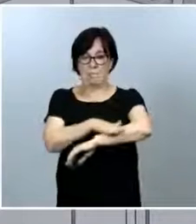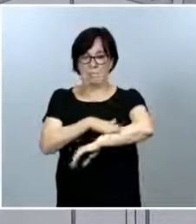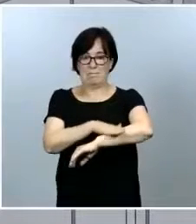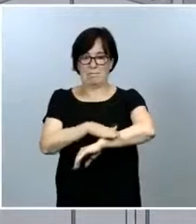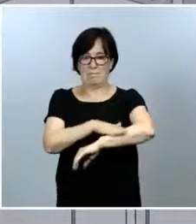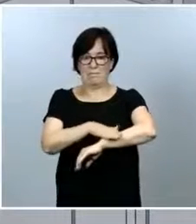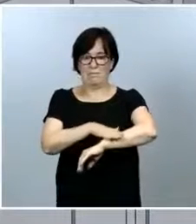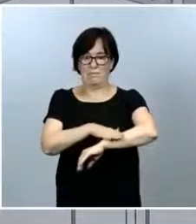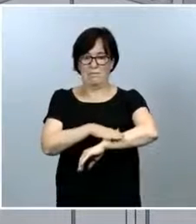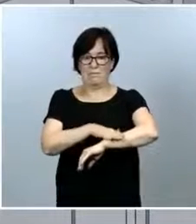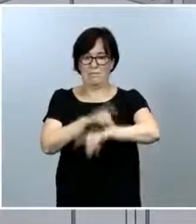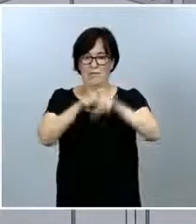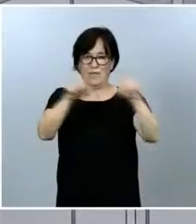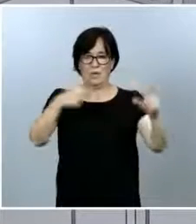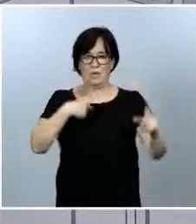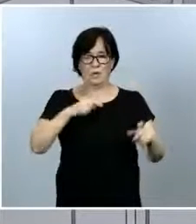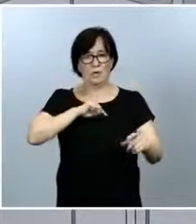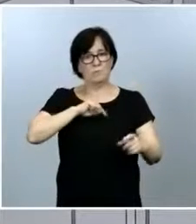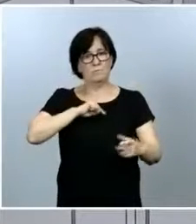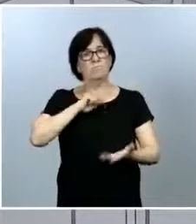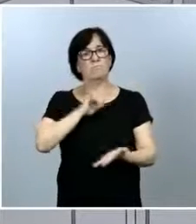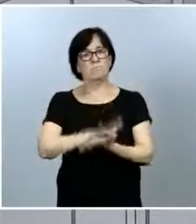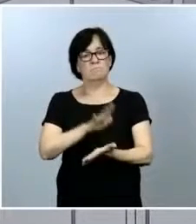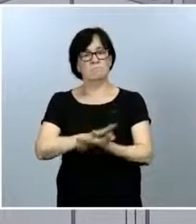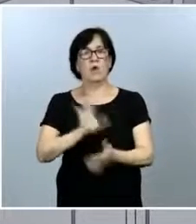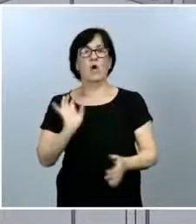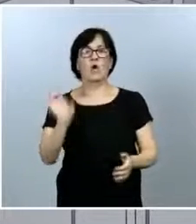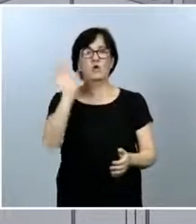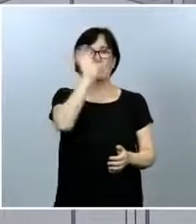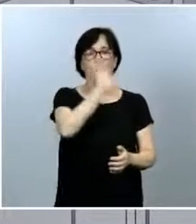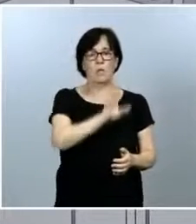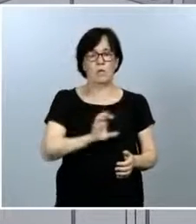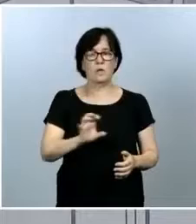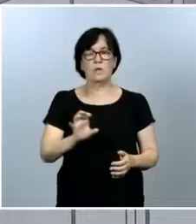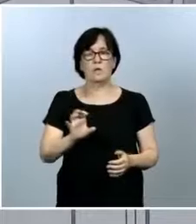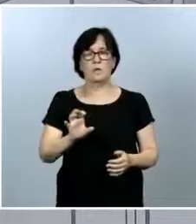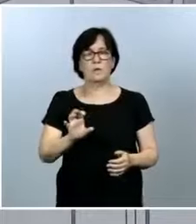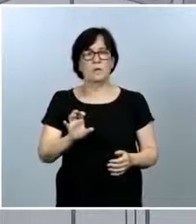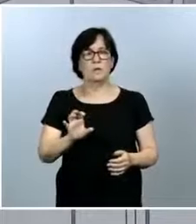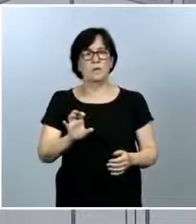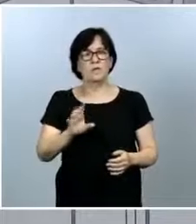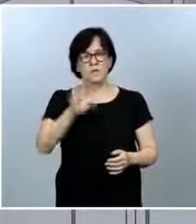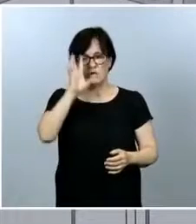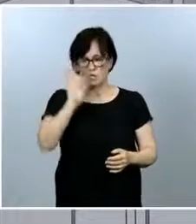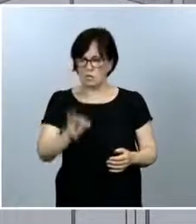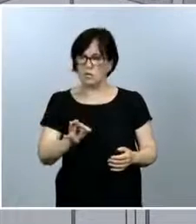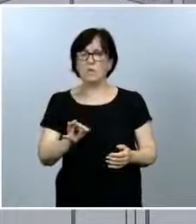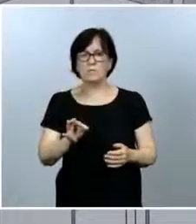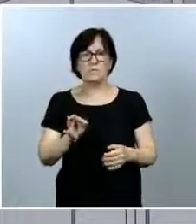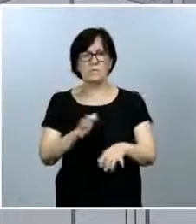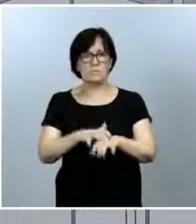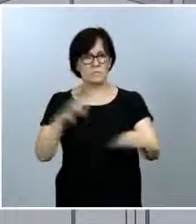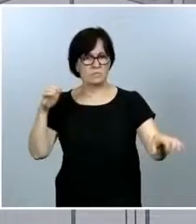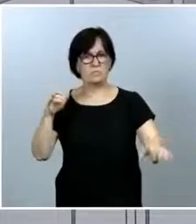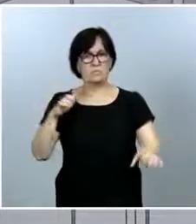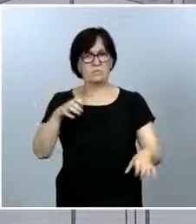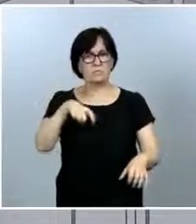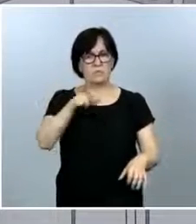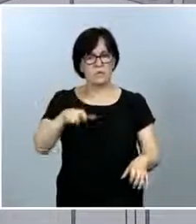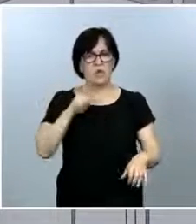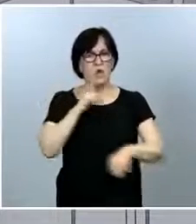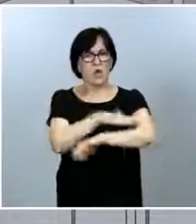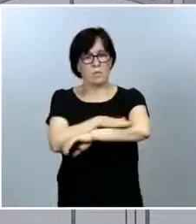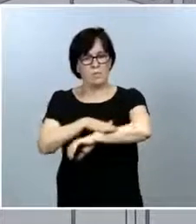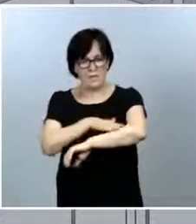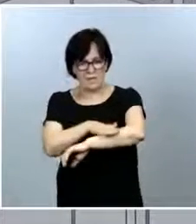tranquilos es que las comunidades, yo creo que gran parte de la población, los ministerios